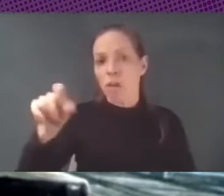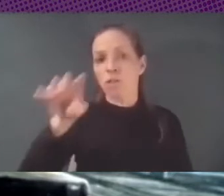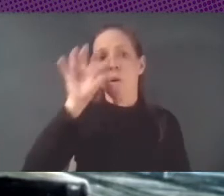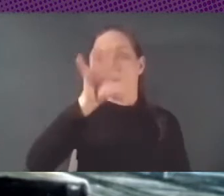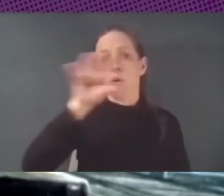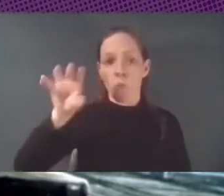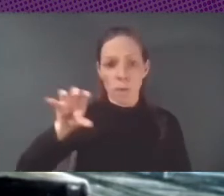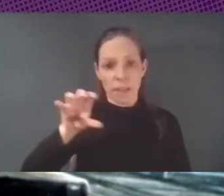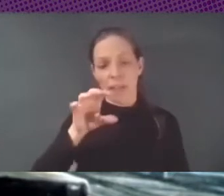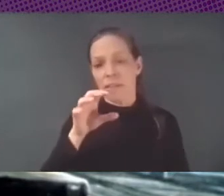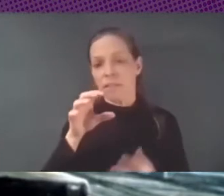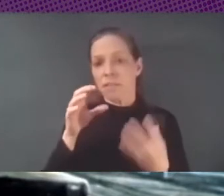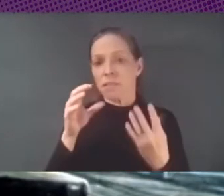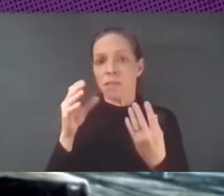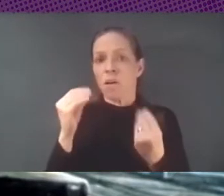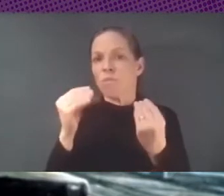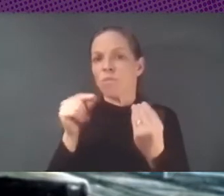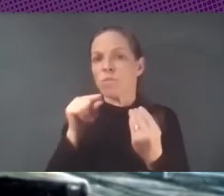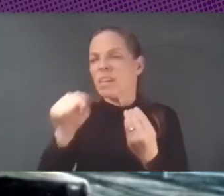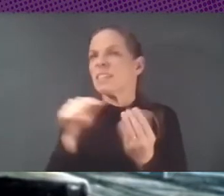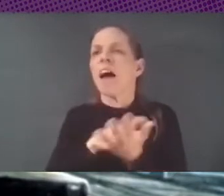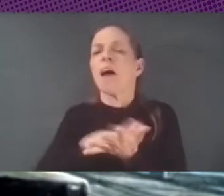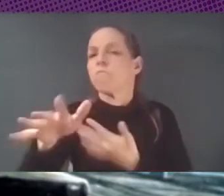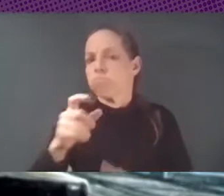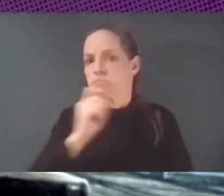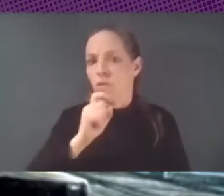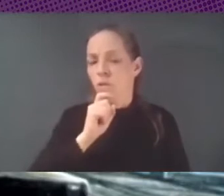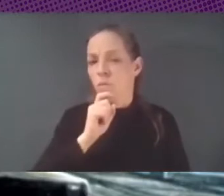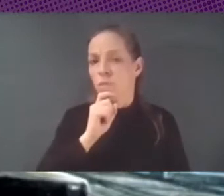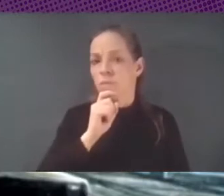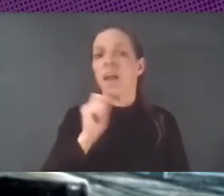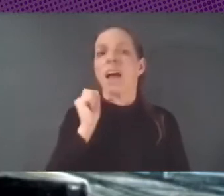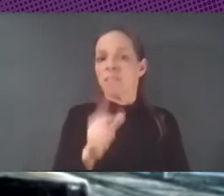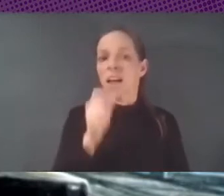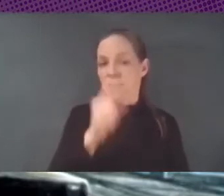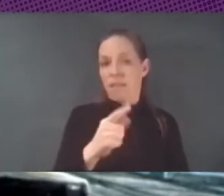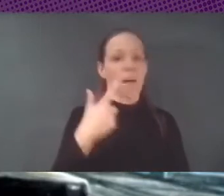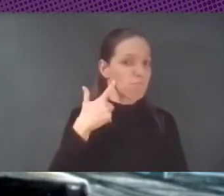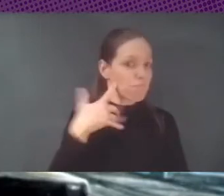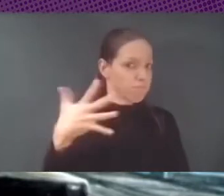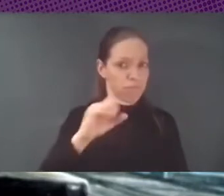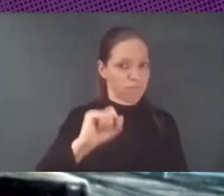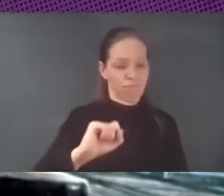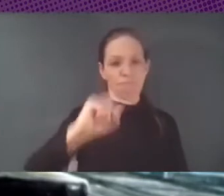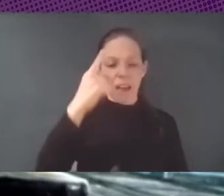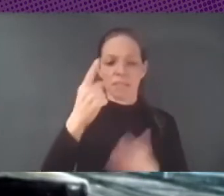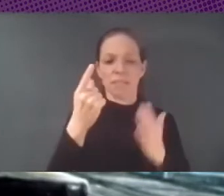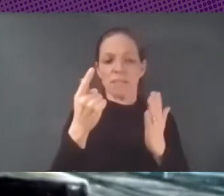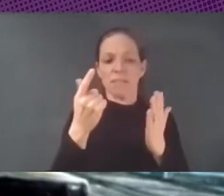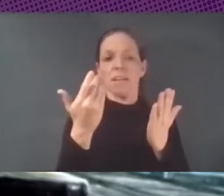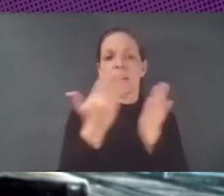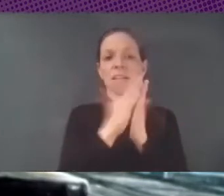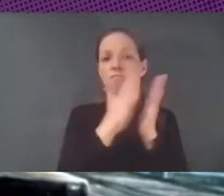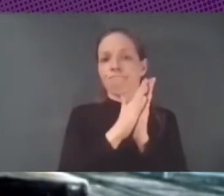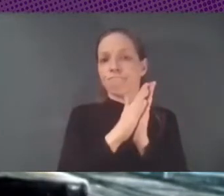en las narrativas más mainstream, más convencionales de lo que estaba pasando con el virus.